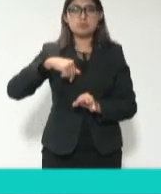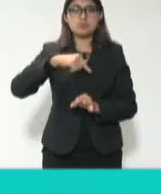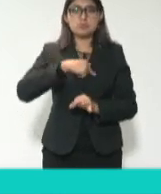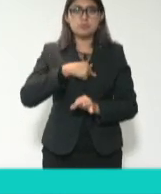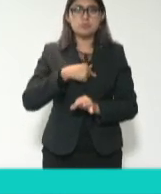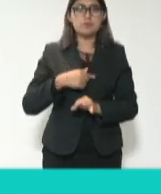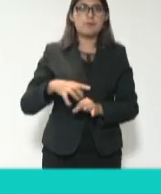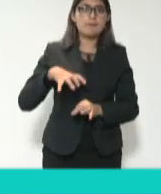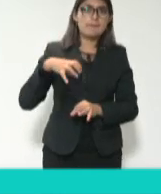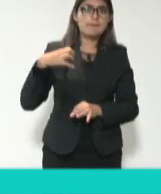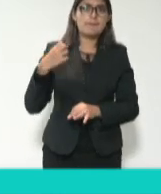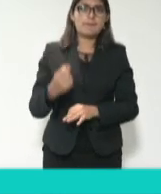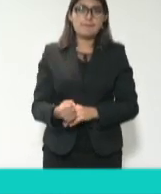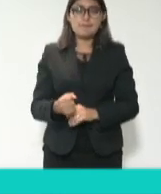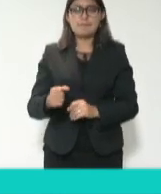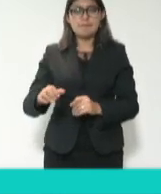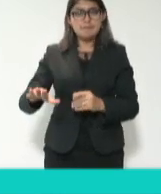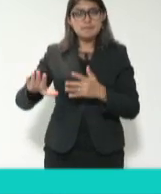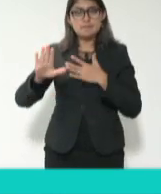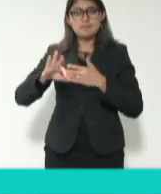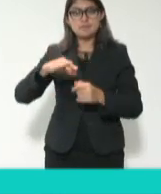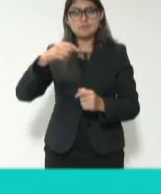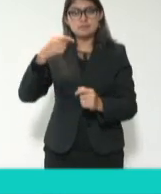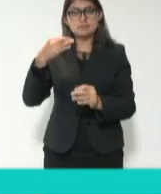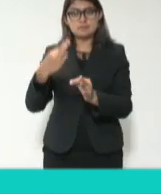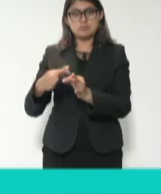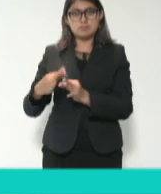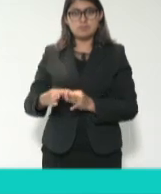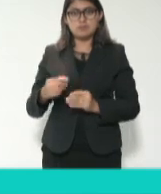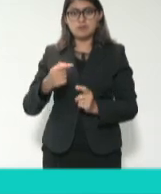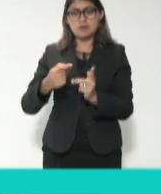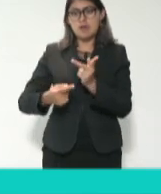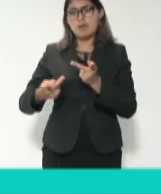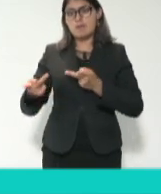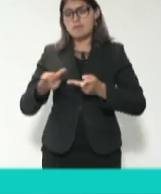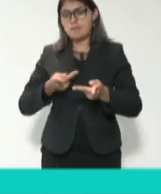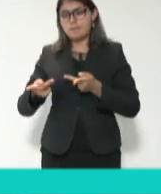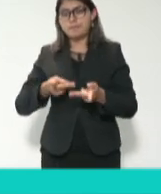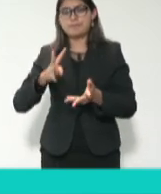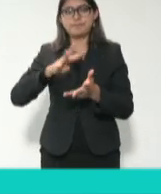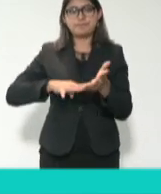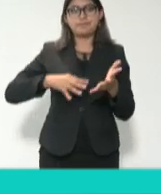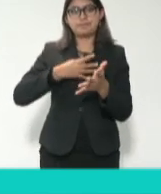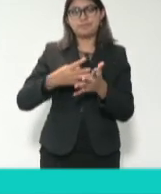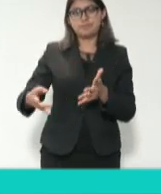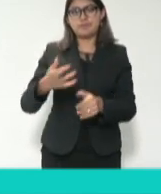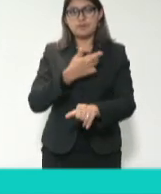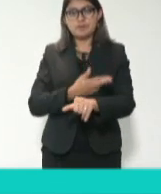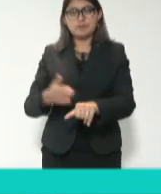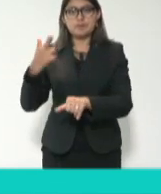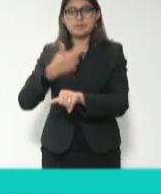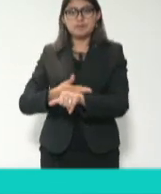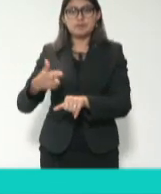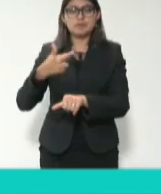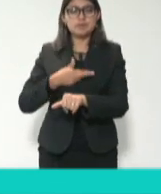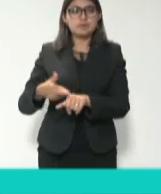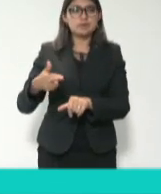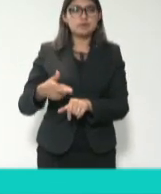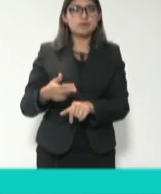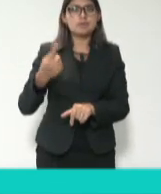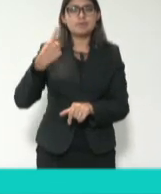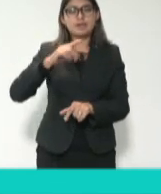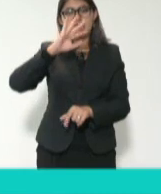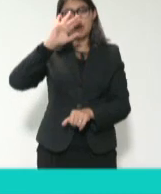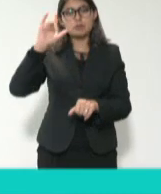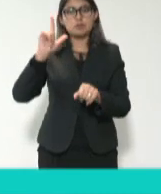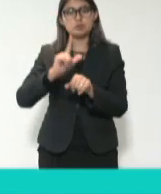hemos comprometido a llevar a cabo toda una programación de actividades para que vayamos cambiando la cultura